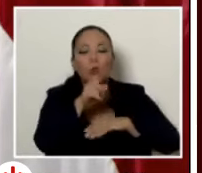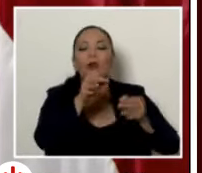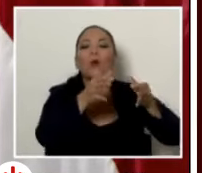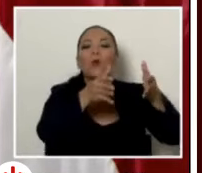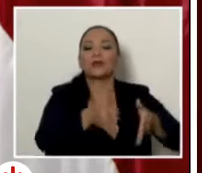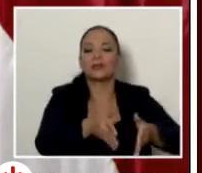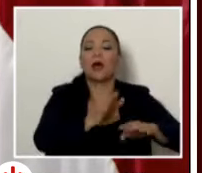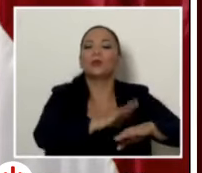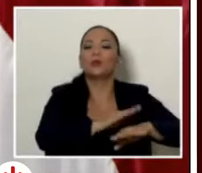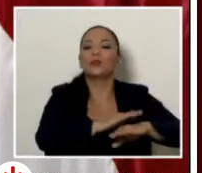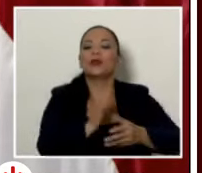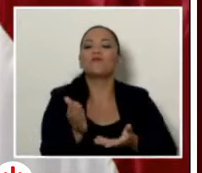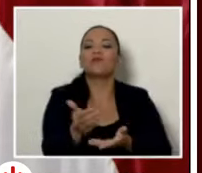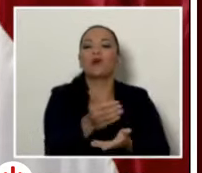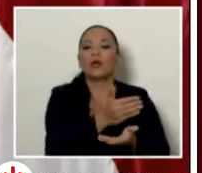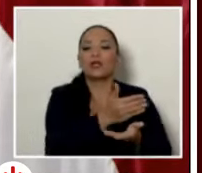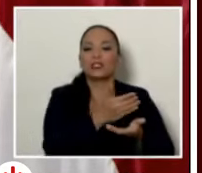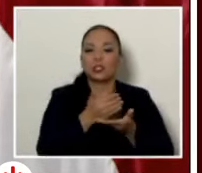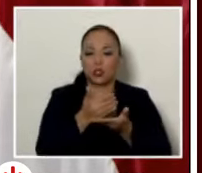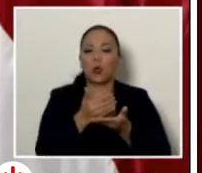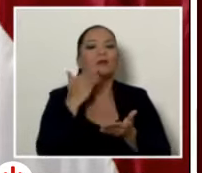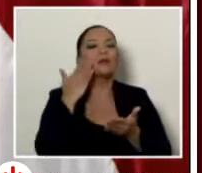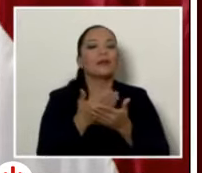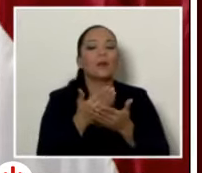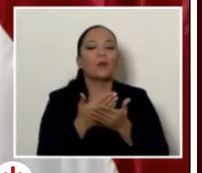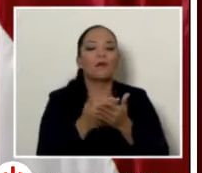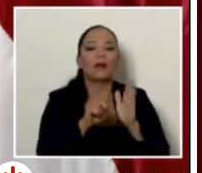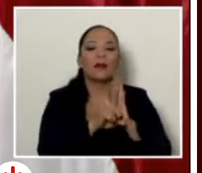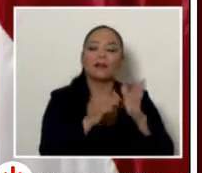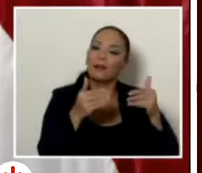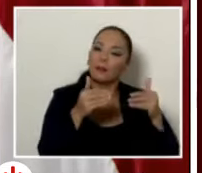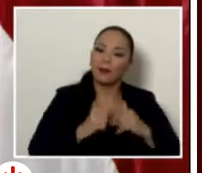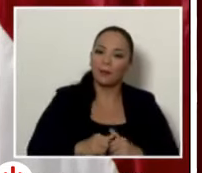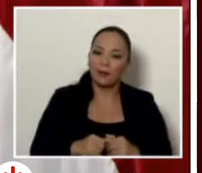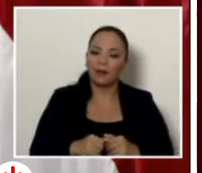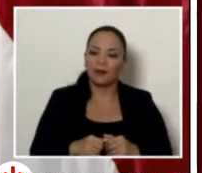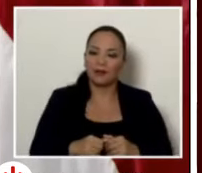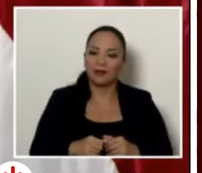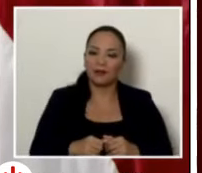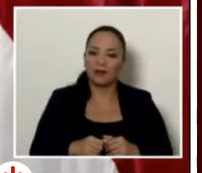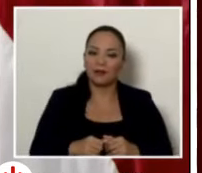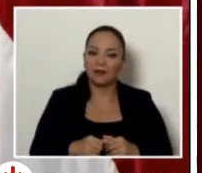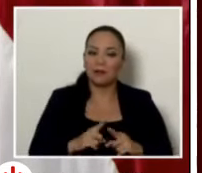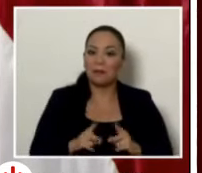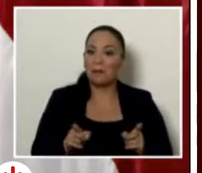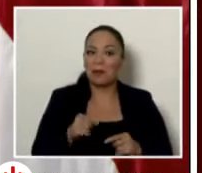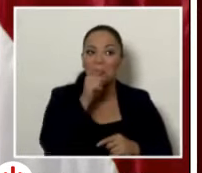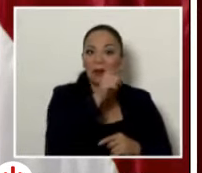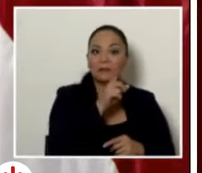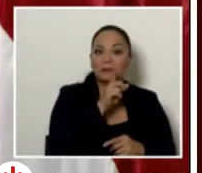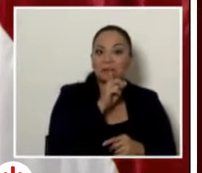recolección de la prueba de manera legal de Panamá y brilla por su silencio